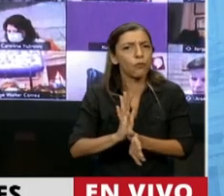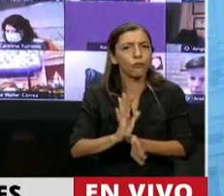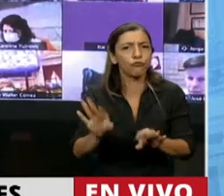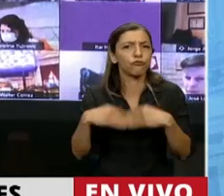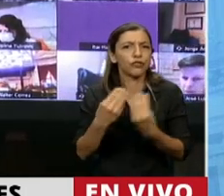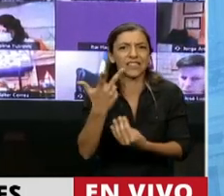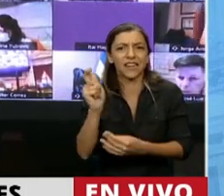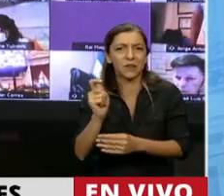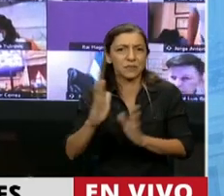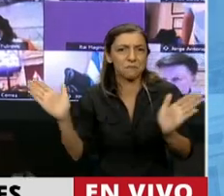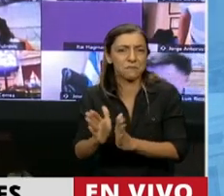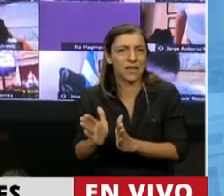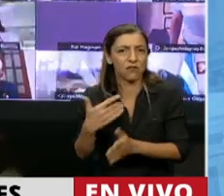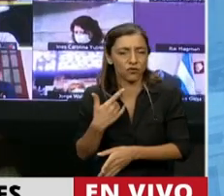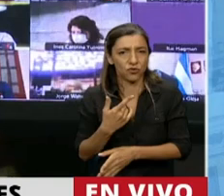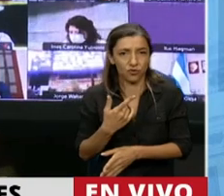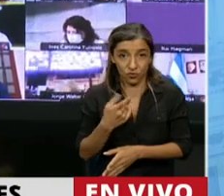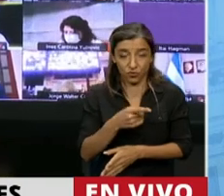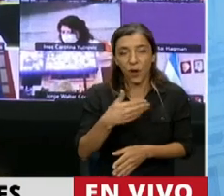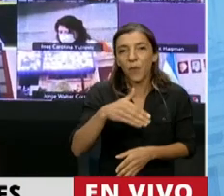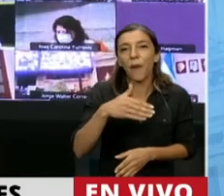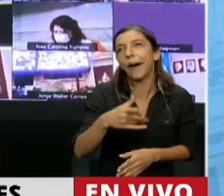Recuerden ustedes del 14% que debían cobrar,